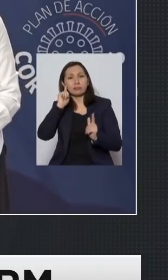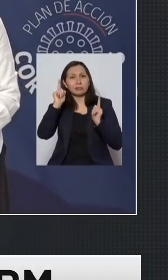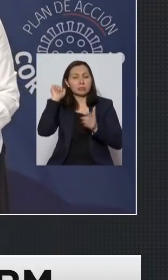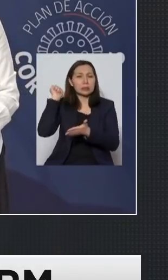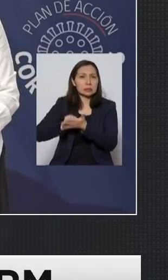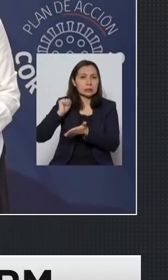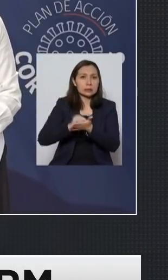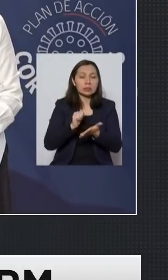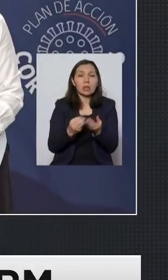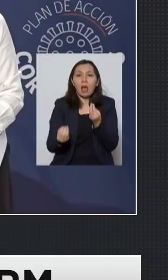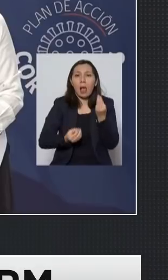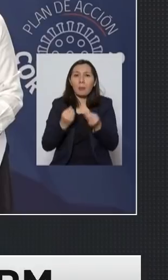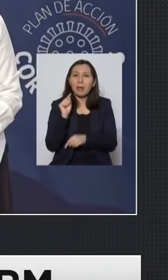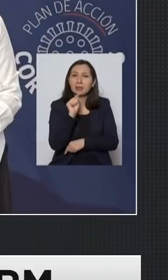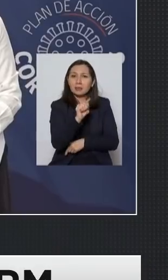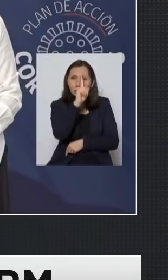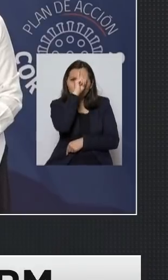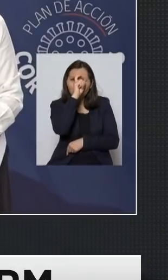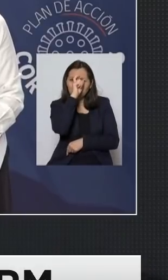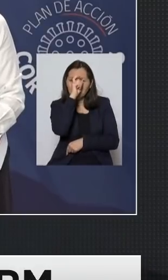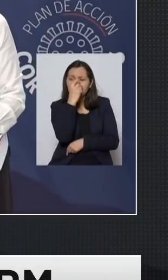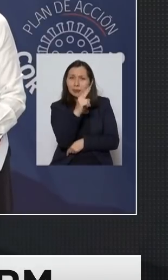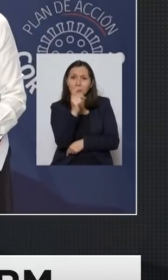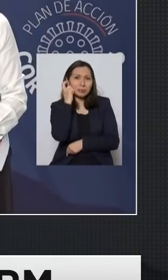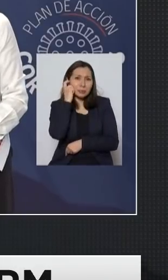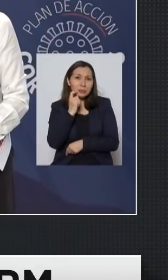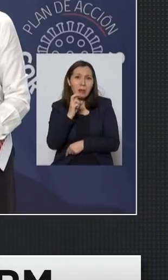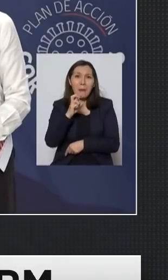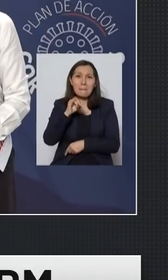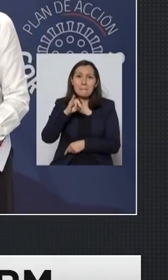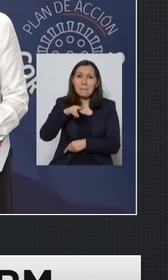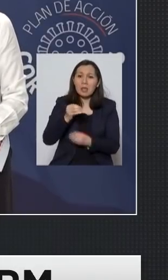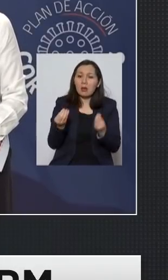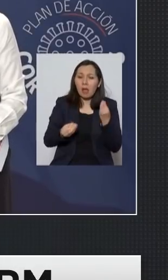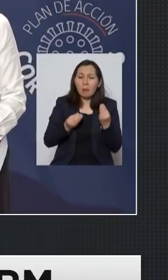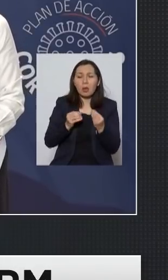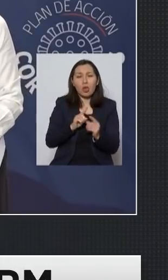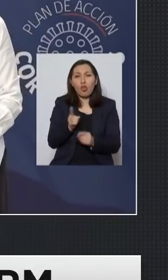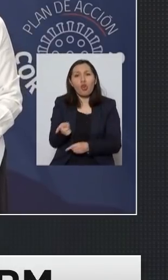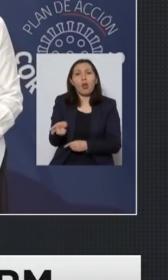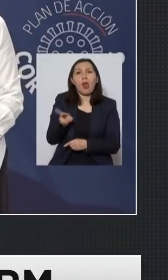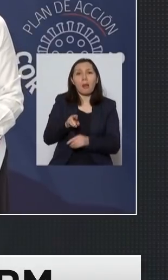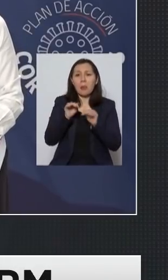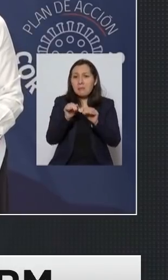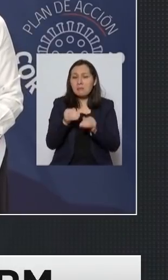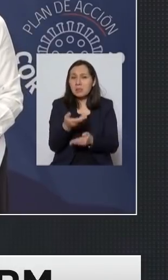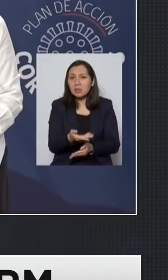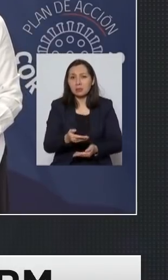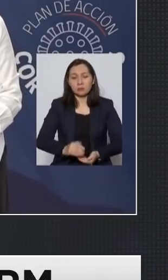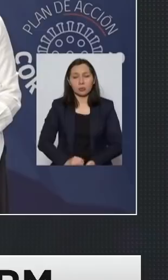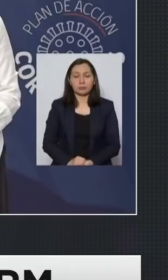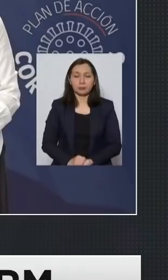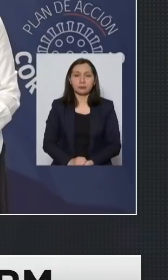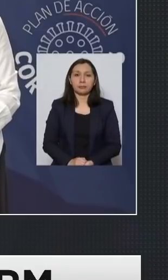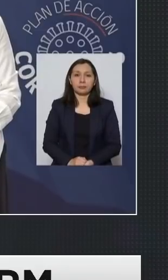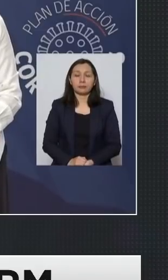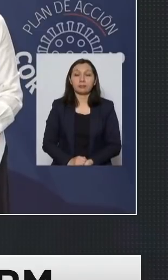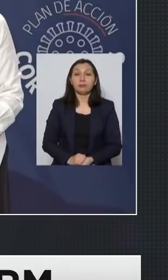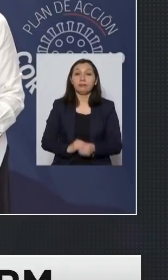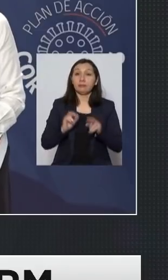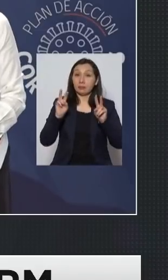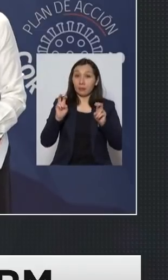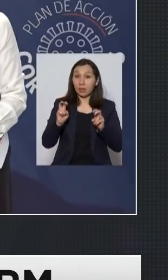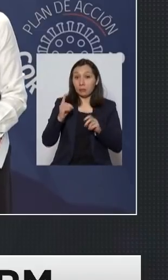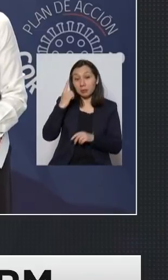recinto? ¿qué medidas están haciendo para evitar que se repita este tipo de situaciones? En relación a